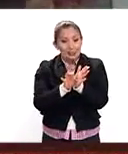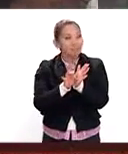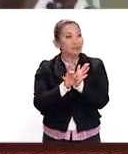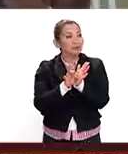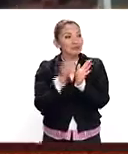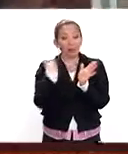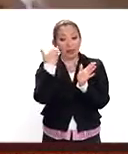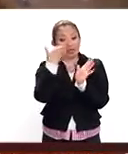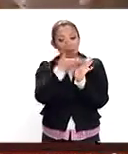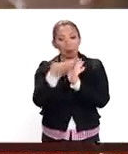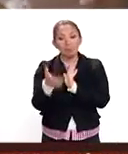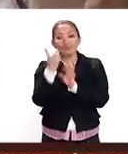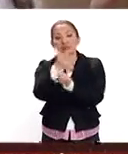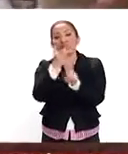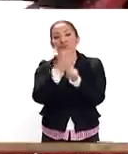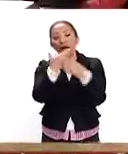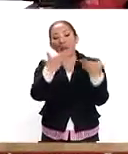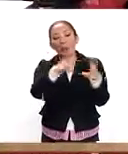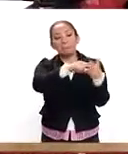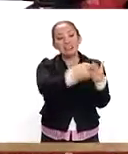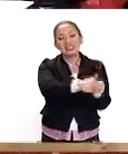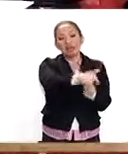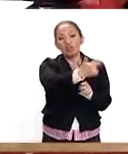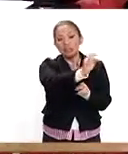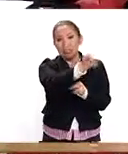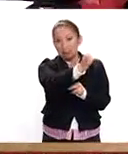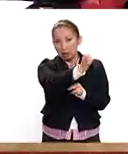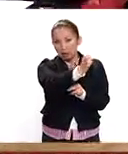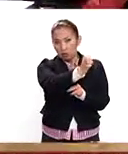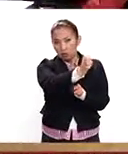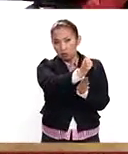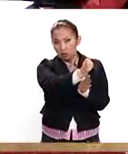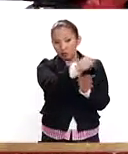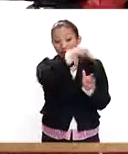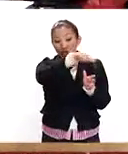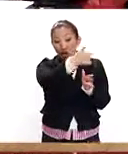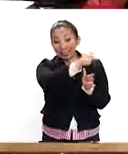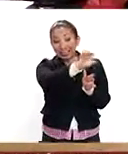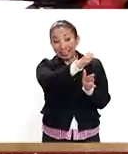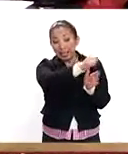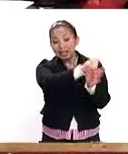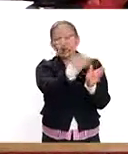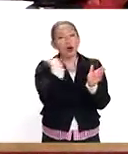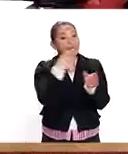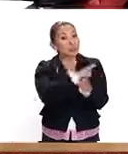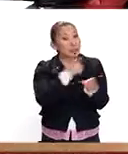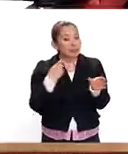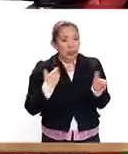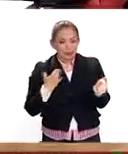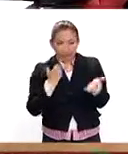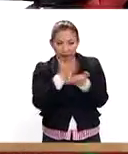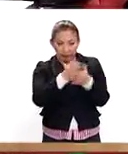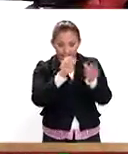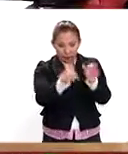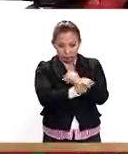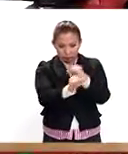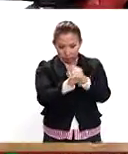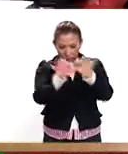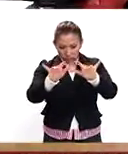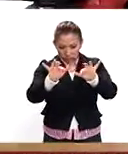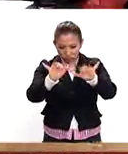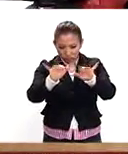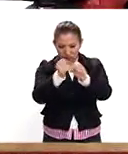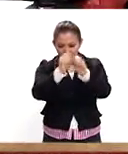abre el 12 de enero. A partir del 12 de enero, ¿qué es lo que tienen que hacer? Entrar a la página de